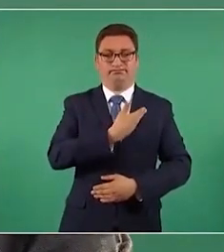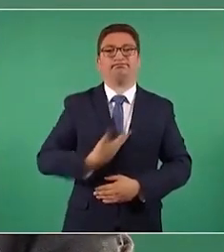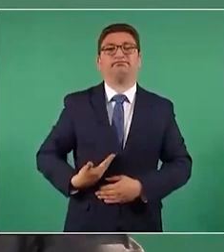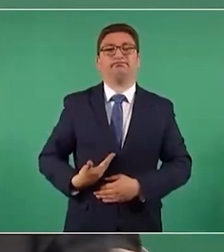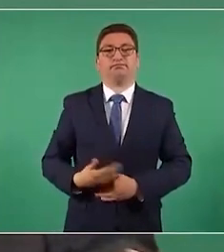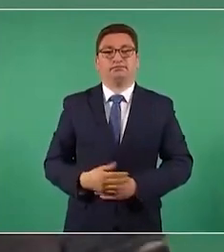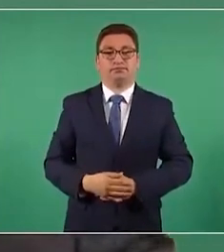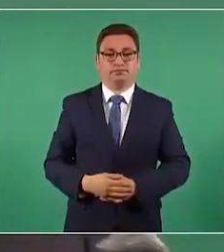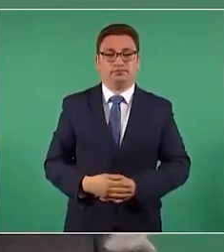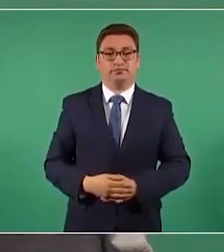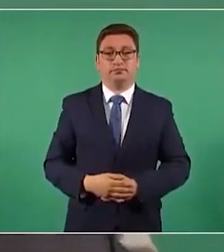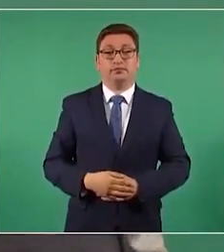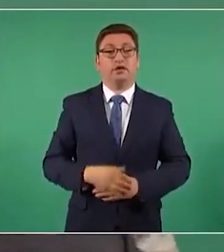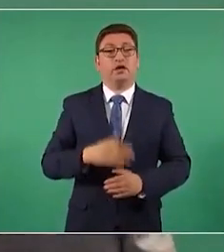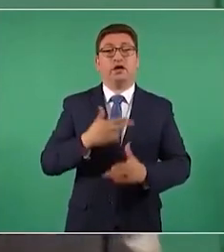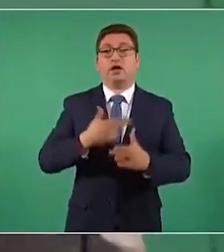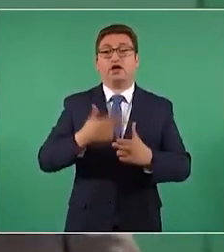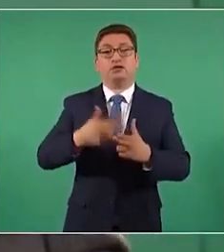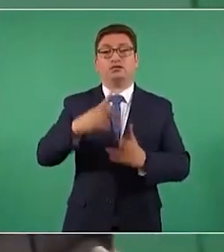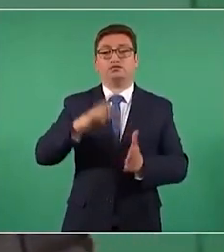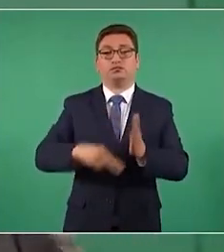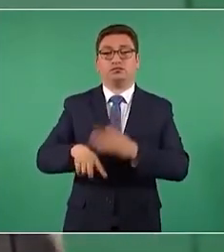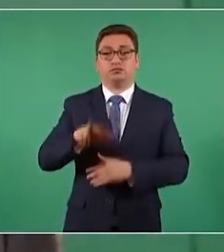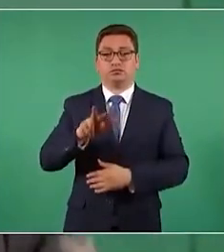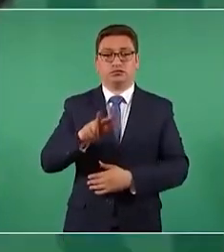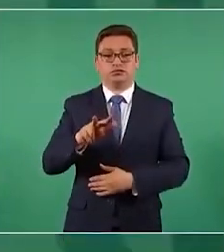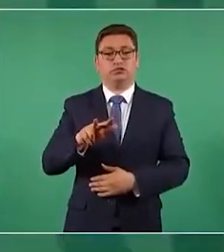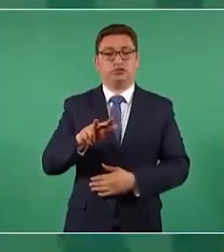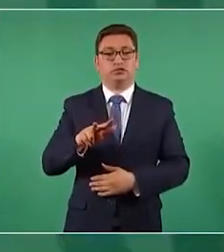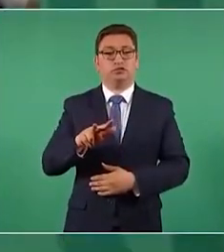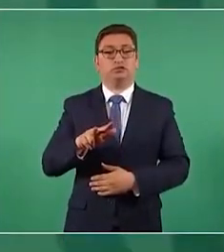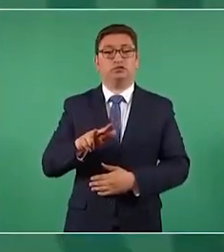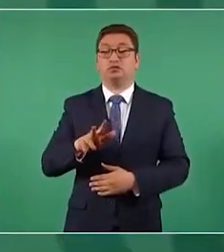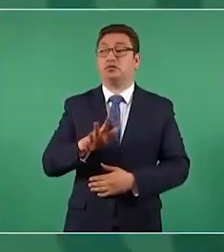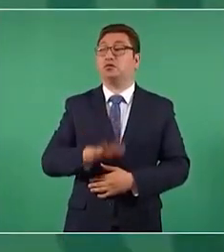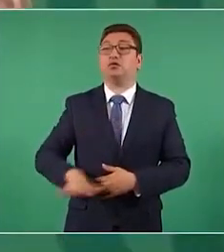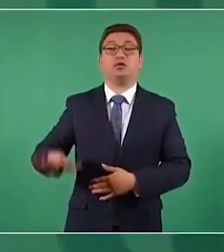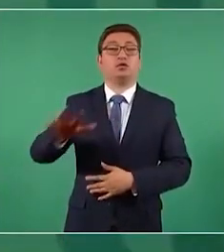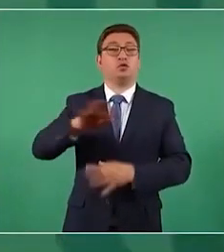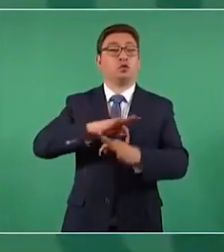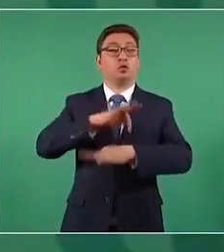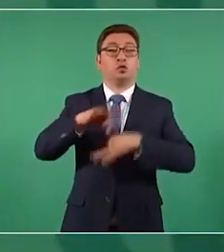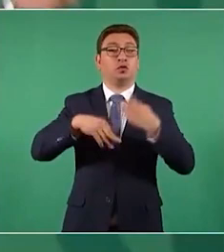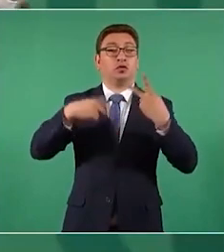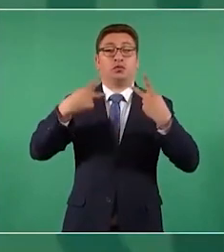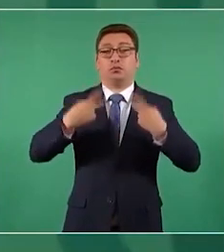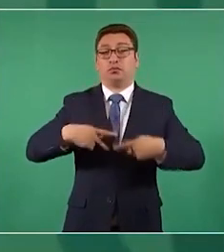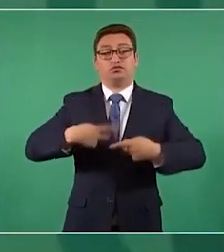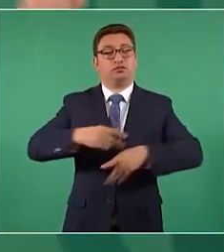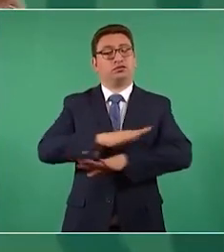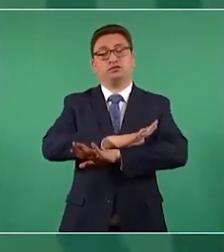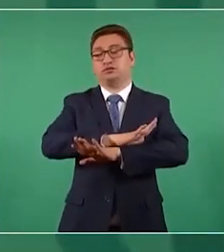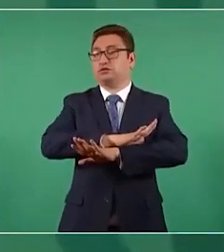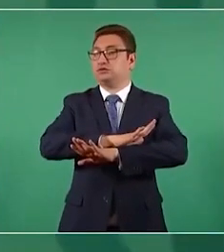Es hasta el 18 en donde la gente ya no